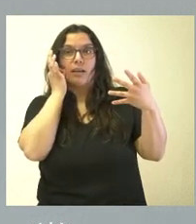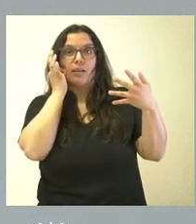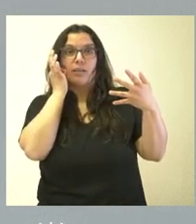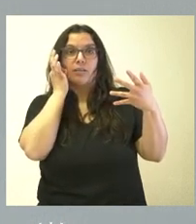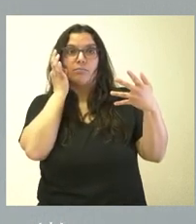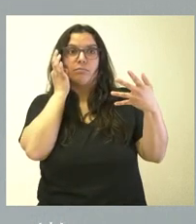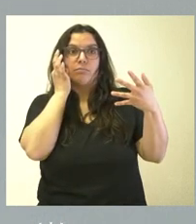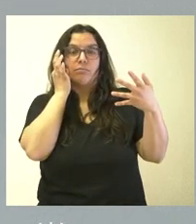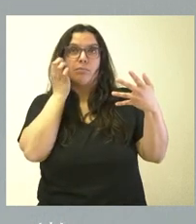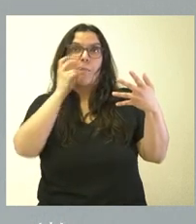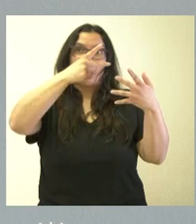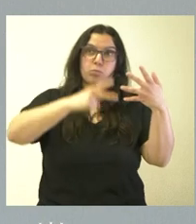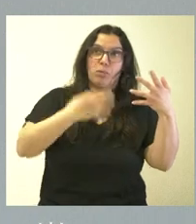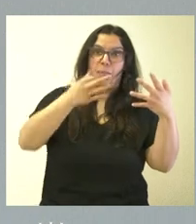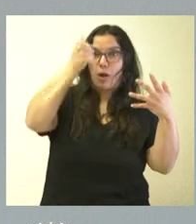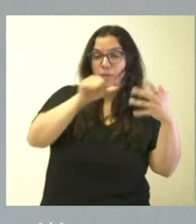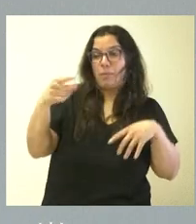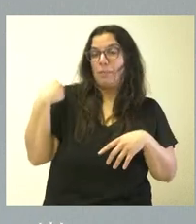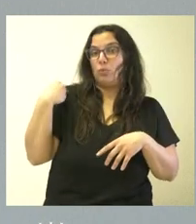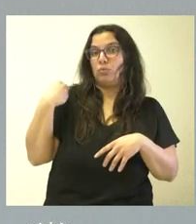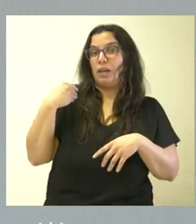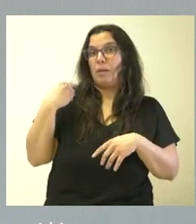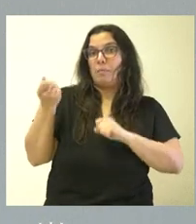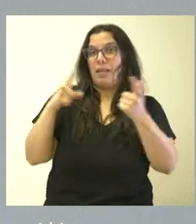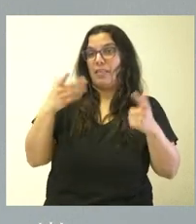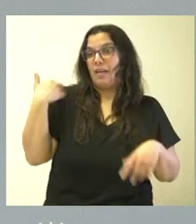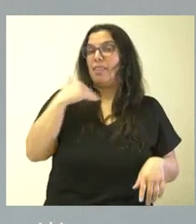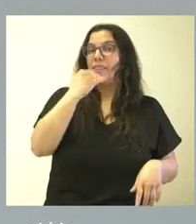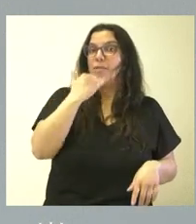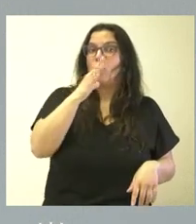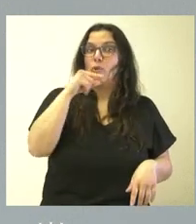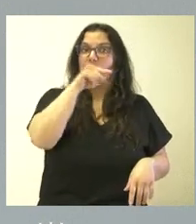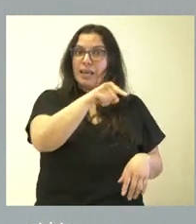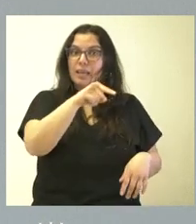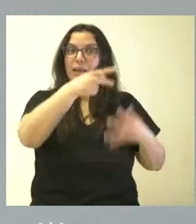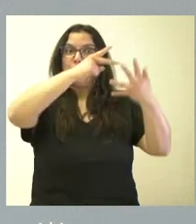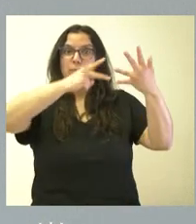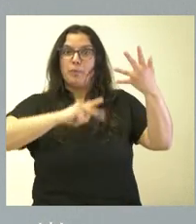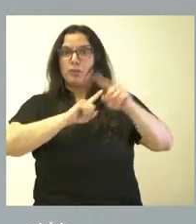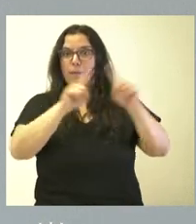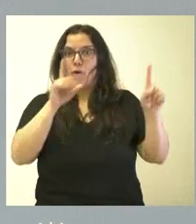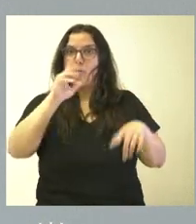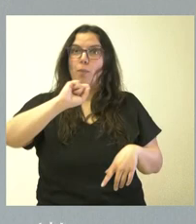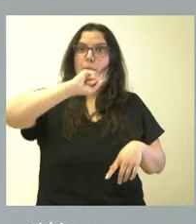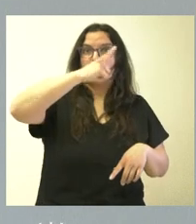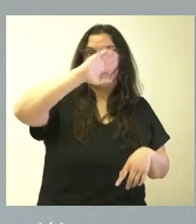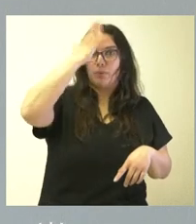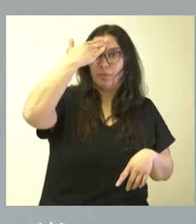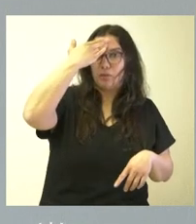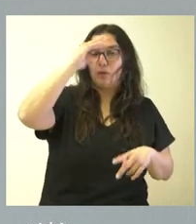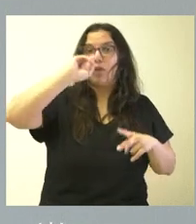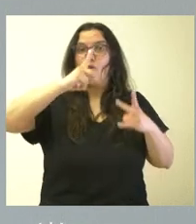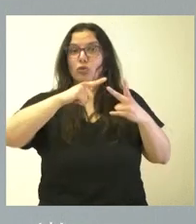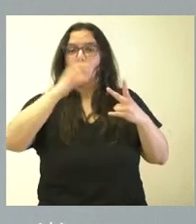Y esta pregunta parecida me la hicieron en Zamora, donde tampoco la lista del Partido Popular incluía la condición de cremallera, porque la número uno y la número dos de esa lista